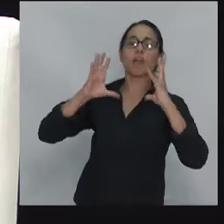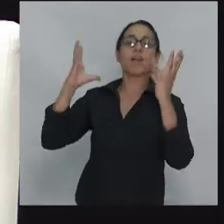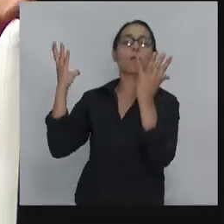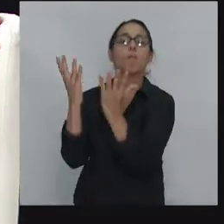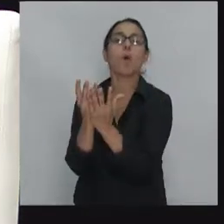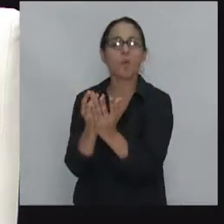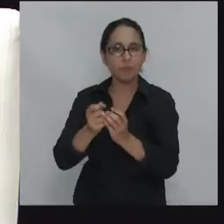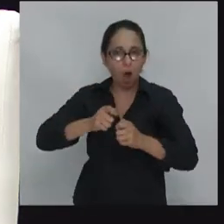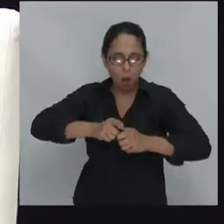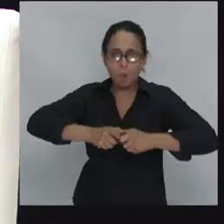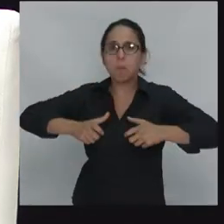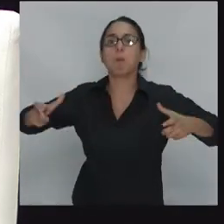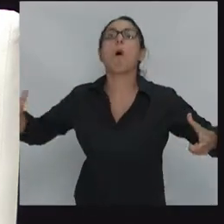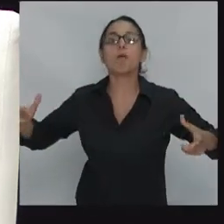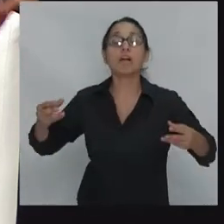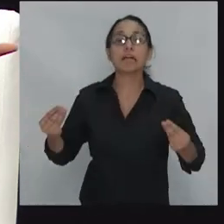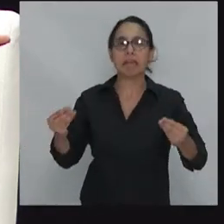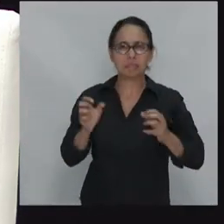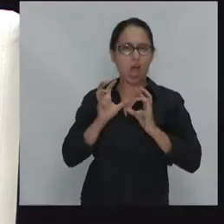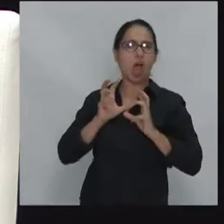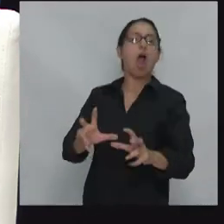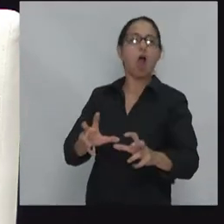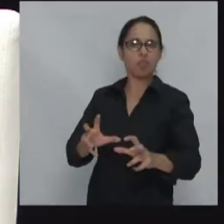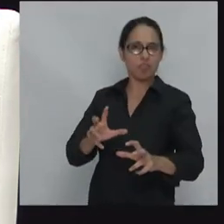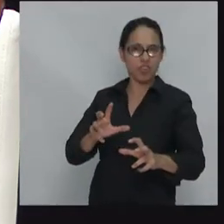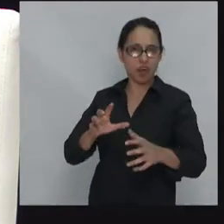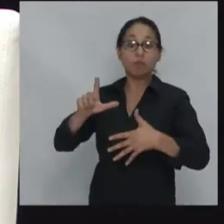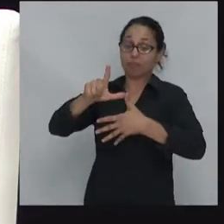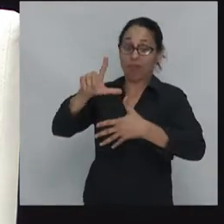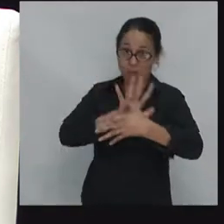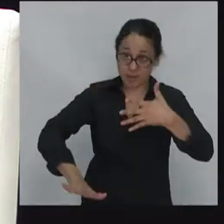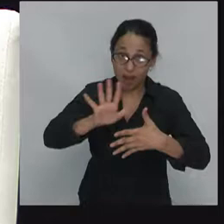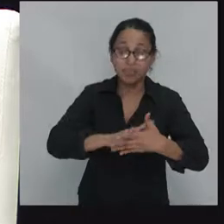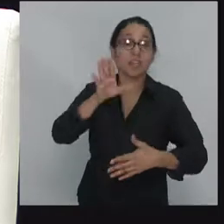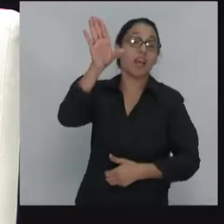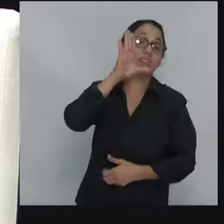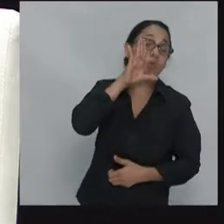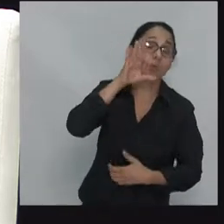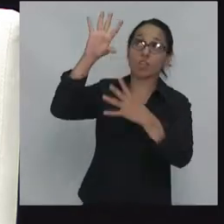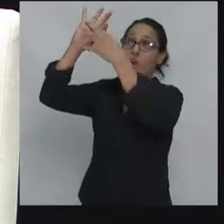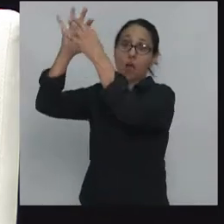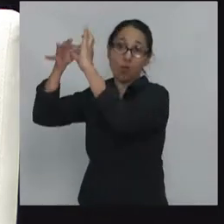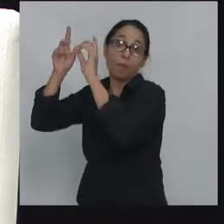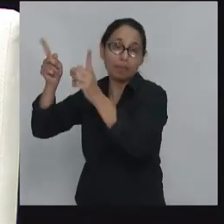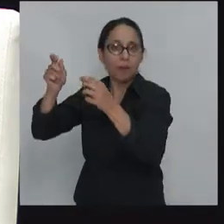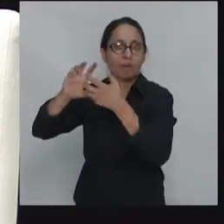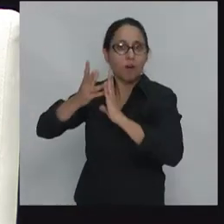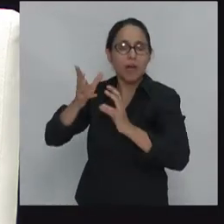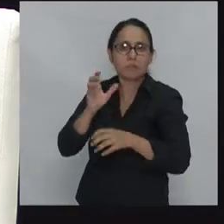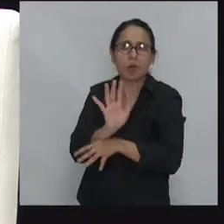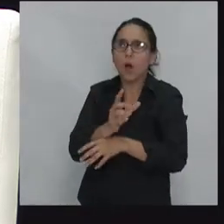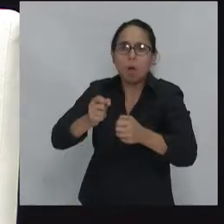una nueva internacional nacionalista que está emergiendo en nuestra región, en Europa y por supuesto en Estados Unidos. Y para poder